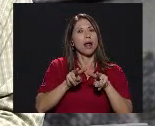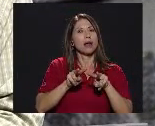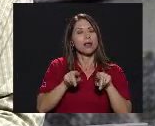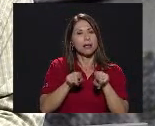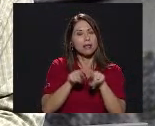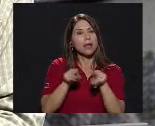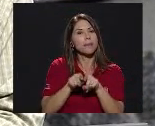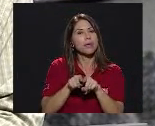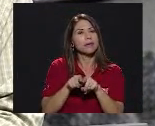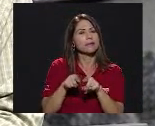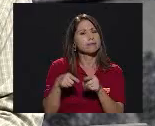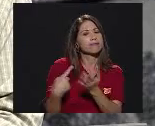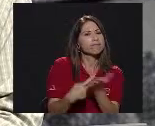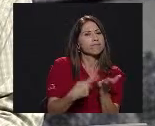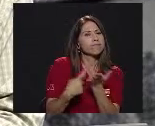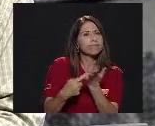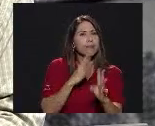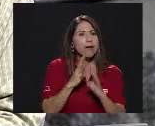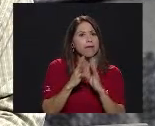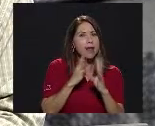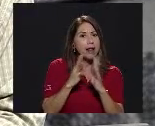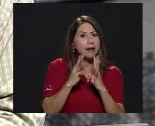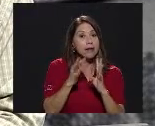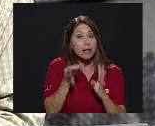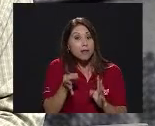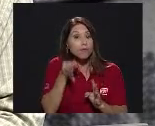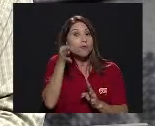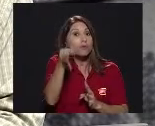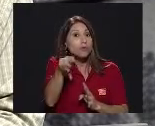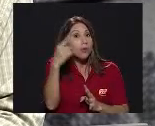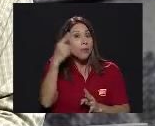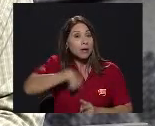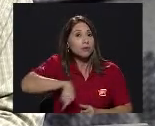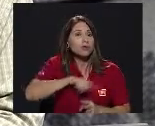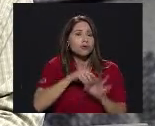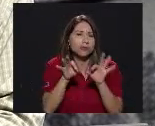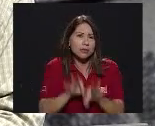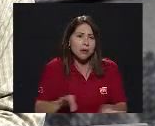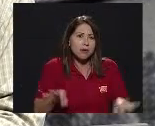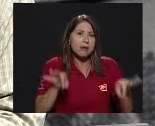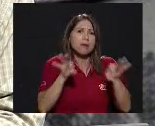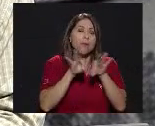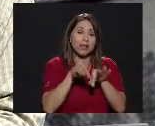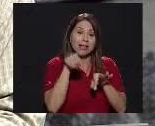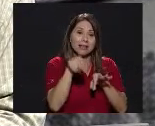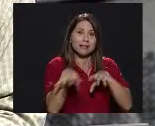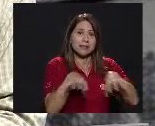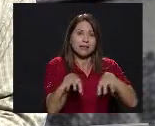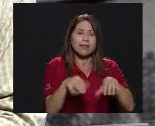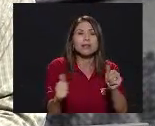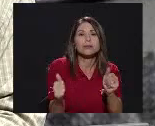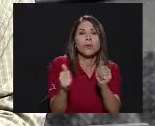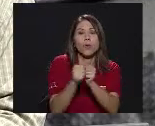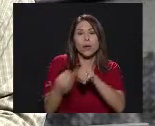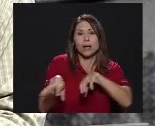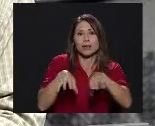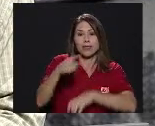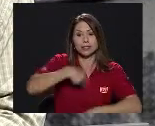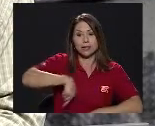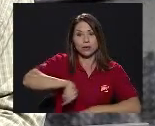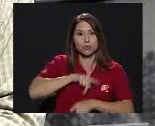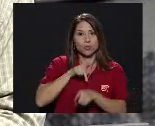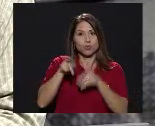Cuán valioso Va a ser para nosotros En el futuro El desarrollo De estas actividades Junto a las actividades Que nosotros Como